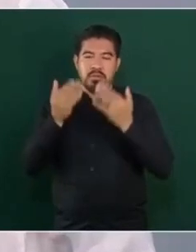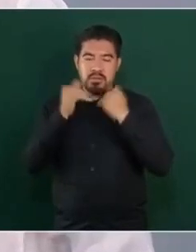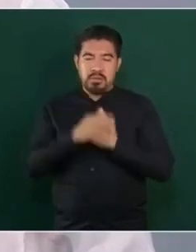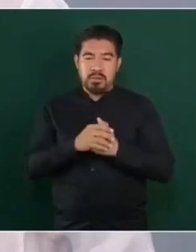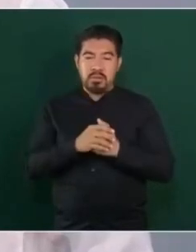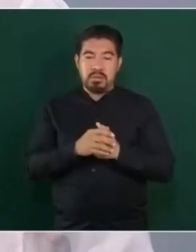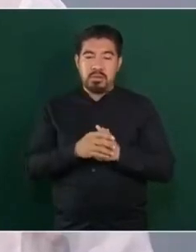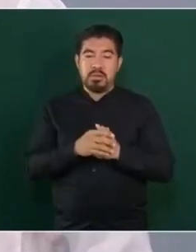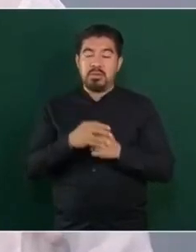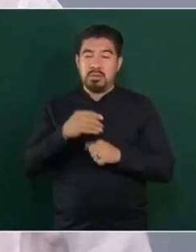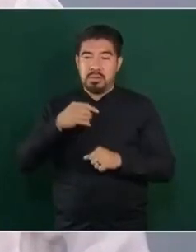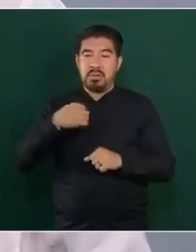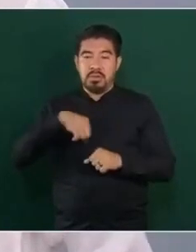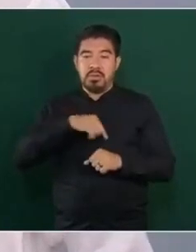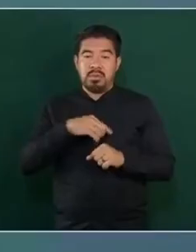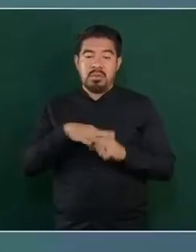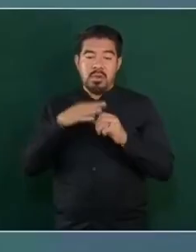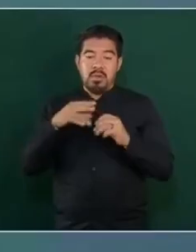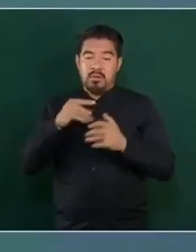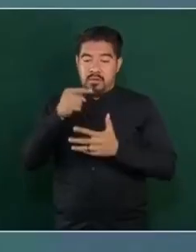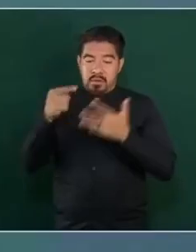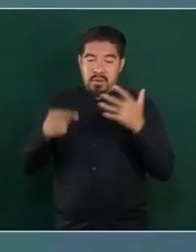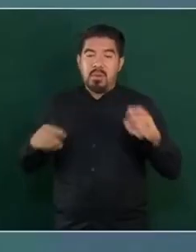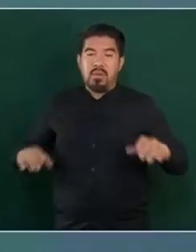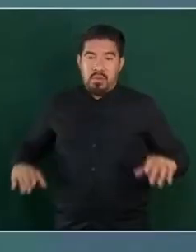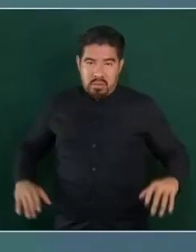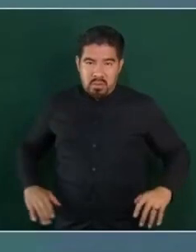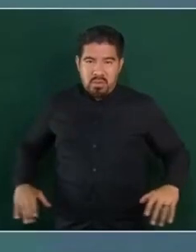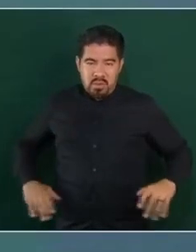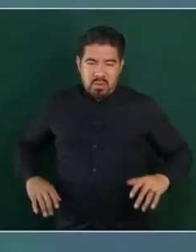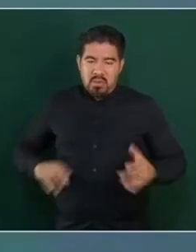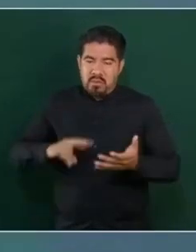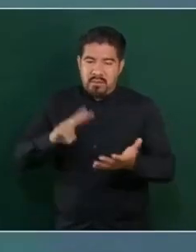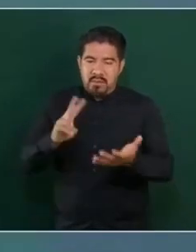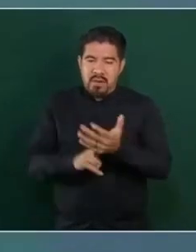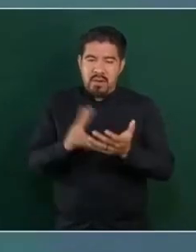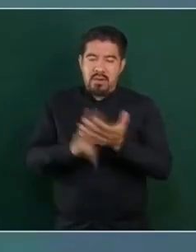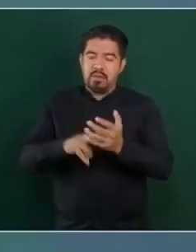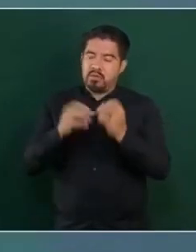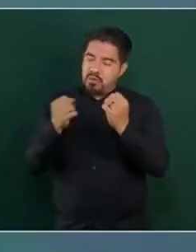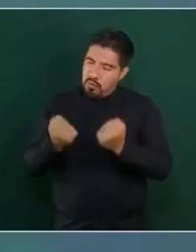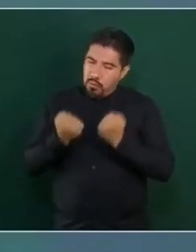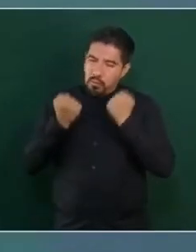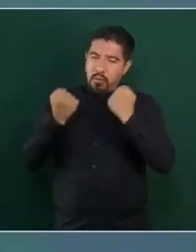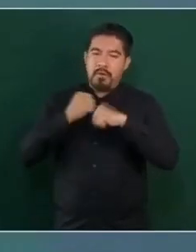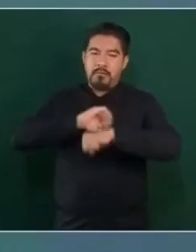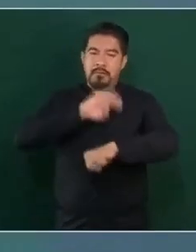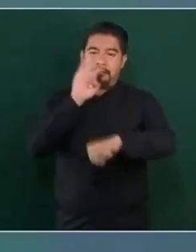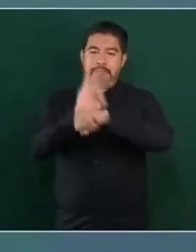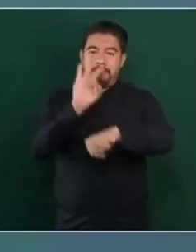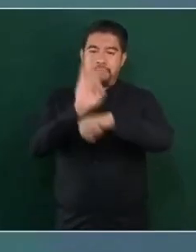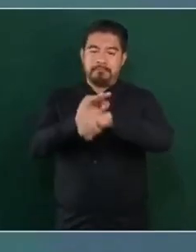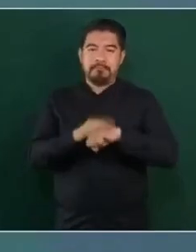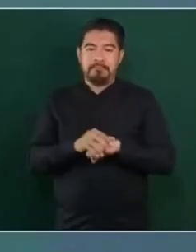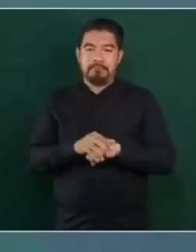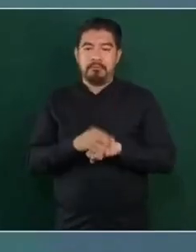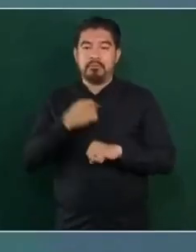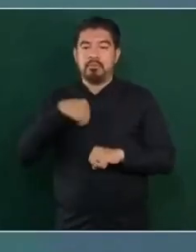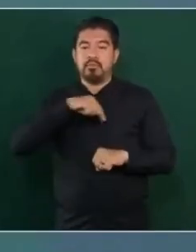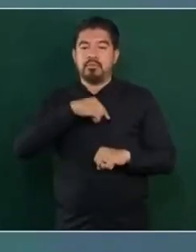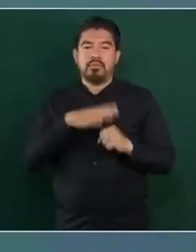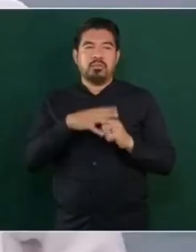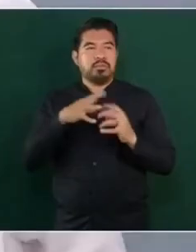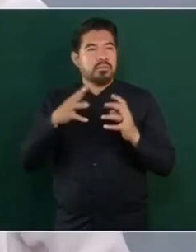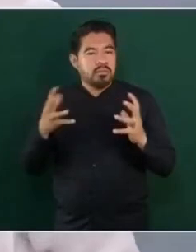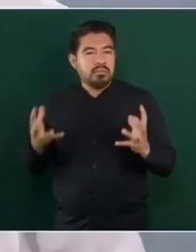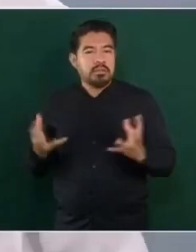hay que fortalecer los valores, de eso depende, eso es lo que nos ha salvado